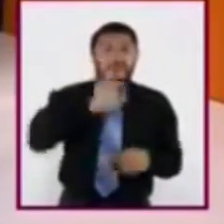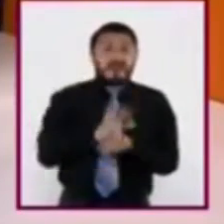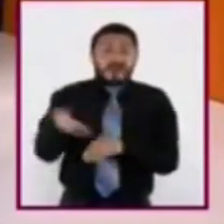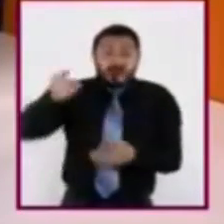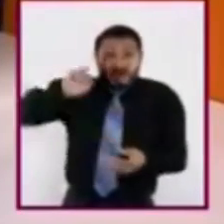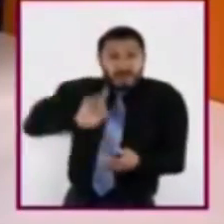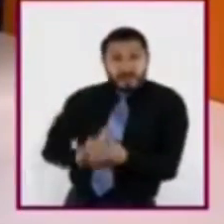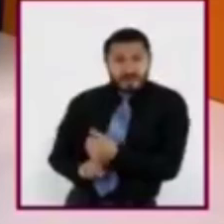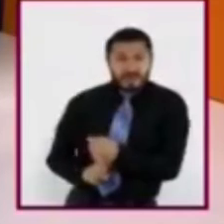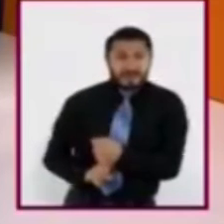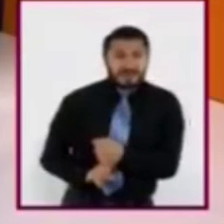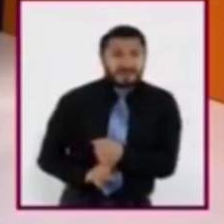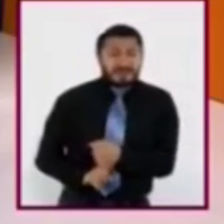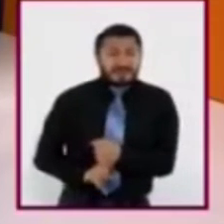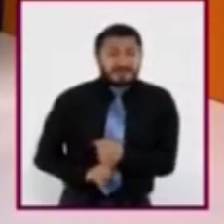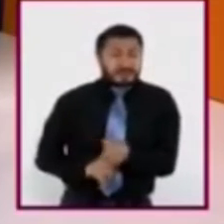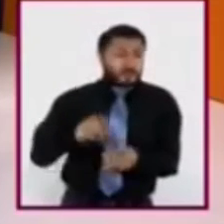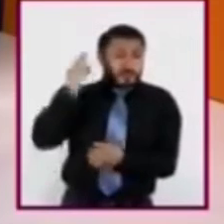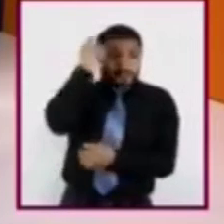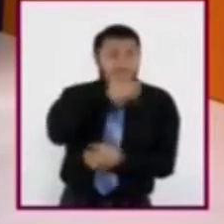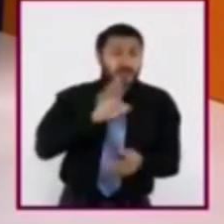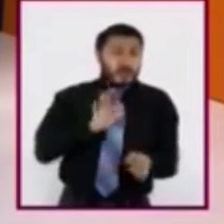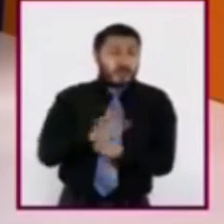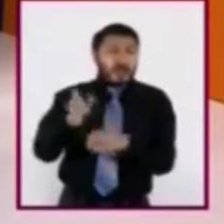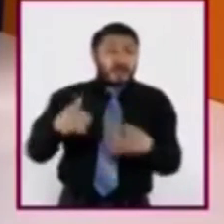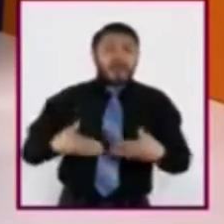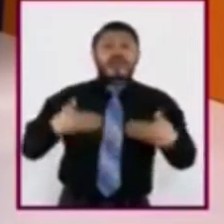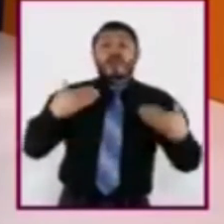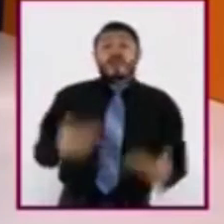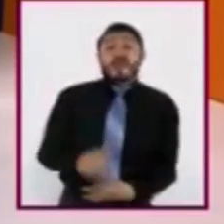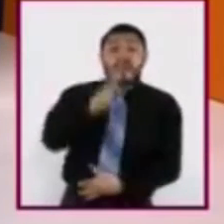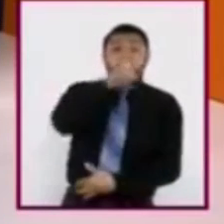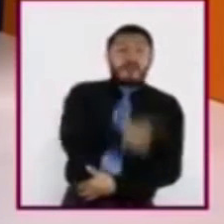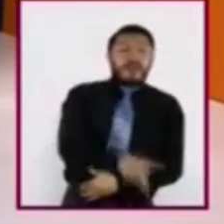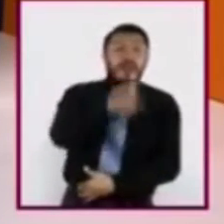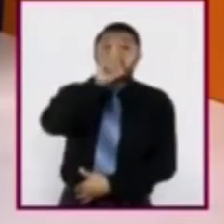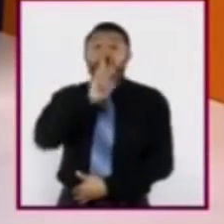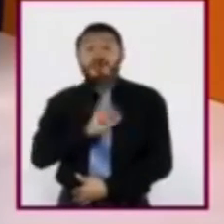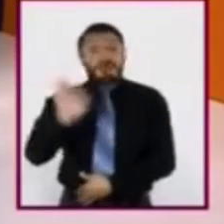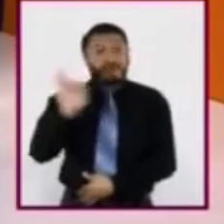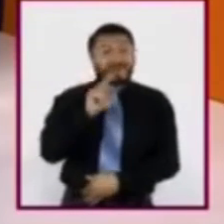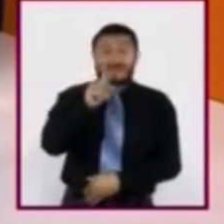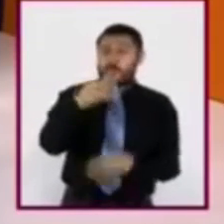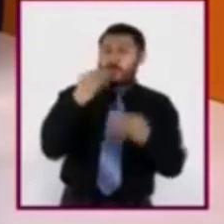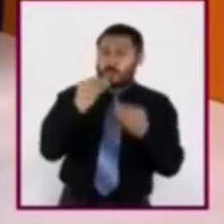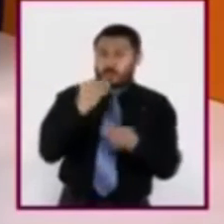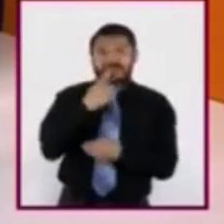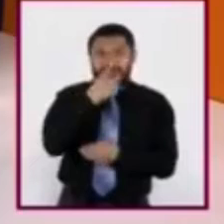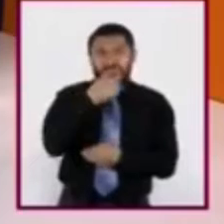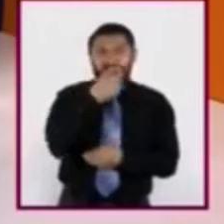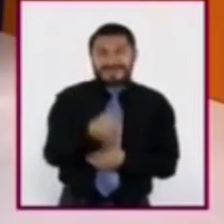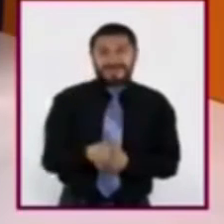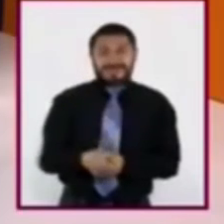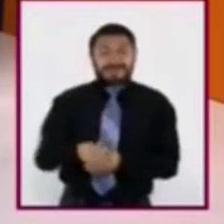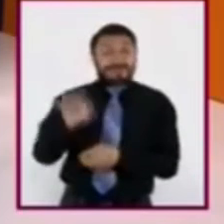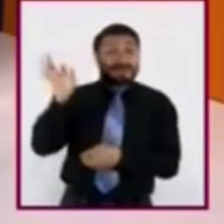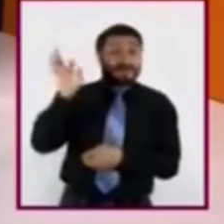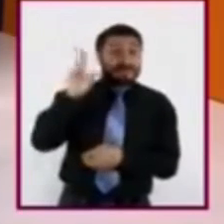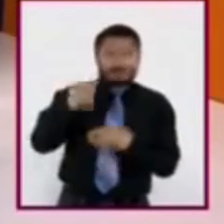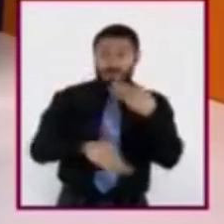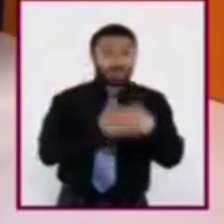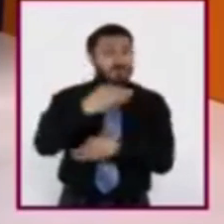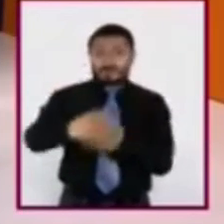y analizar qué tan confiables son. Porque si bien son muchas, como dijiste, no necesariamente todas son